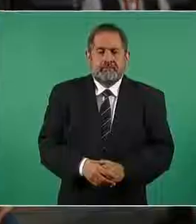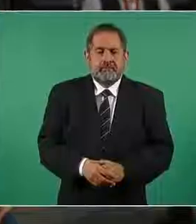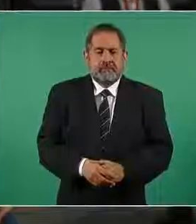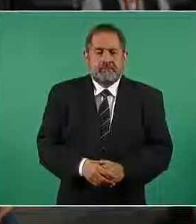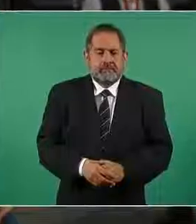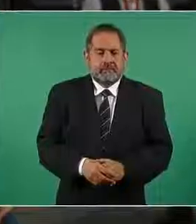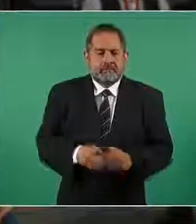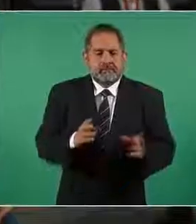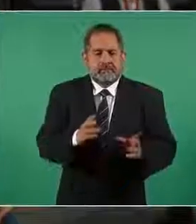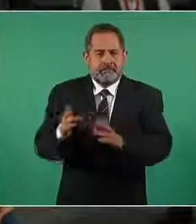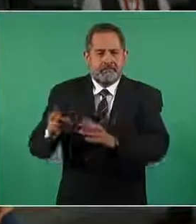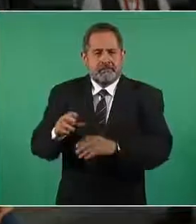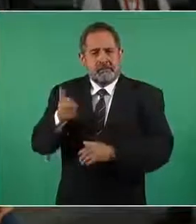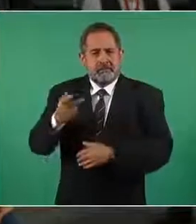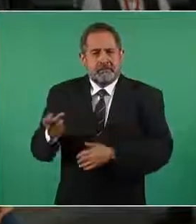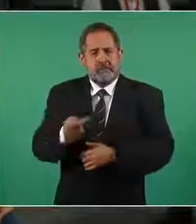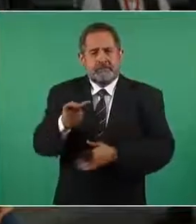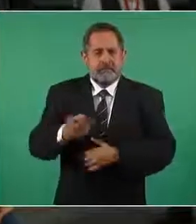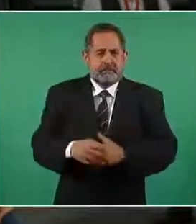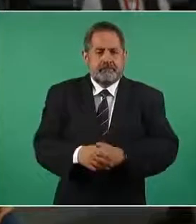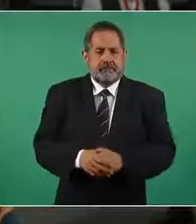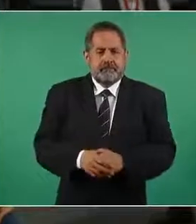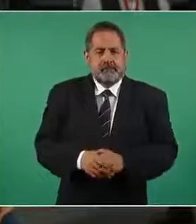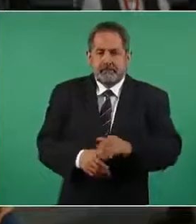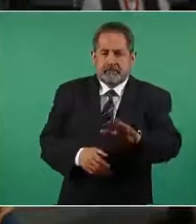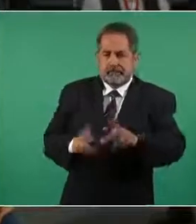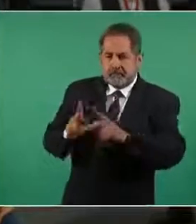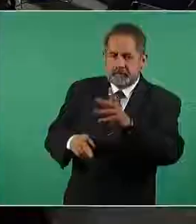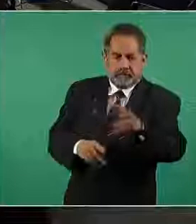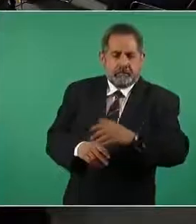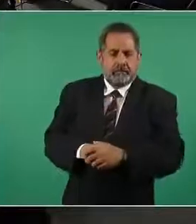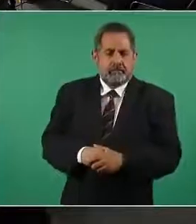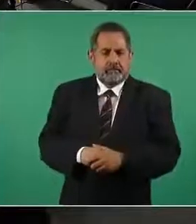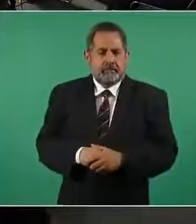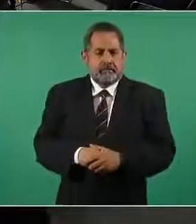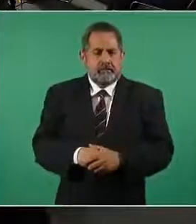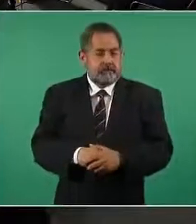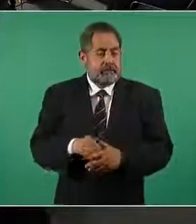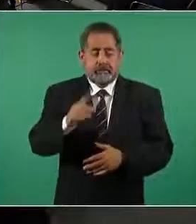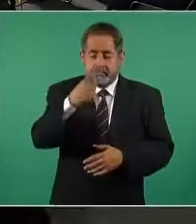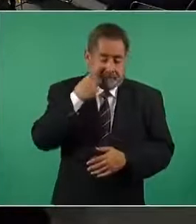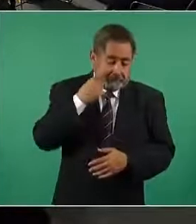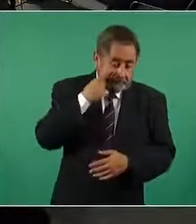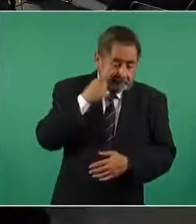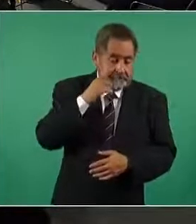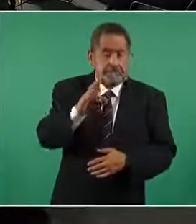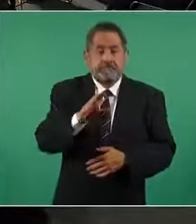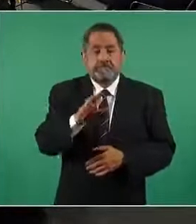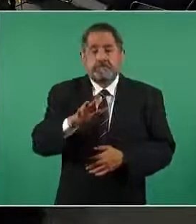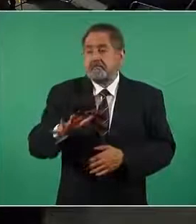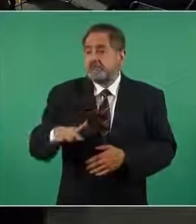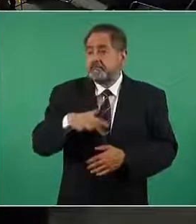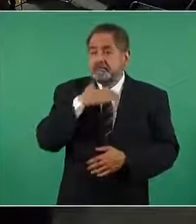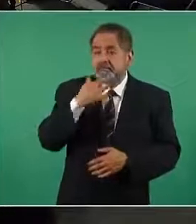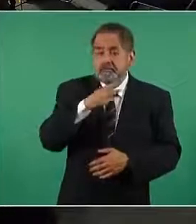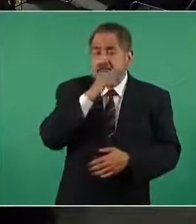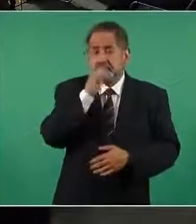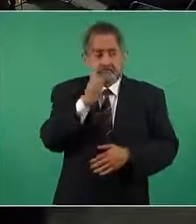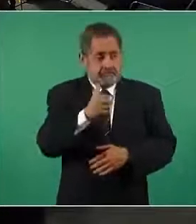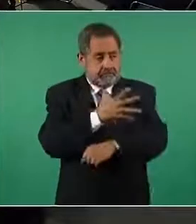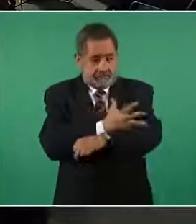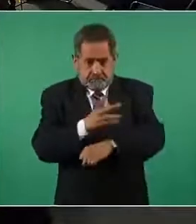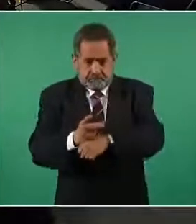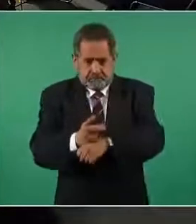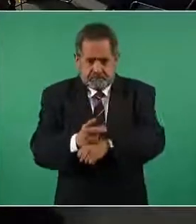otra pregunta la verdad si no hay corrupción el presupuesto rinde